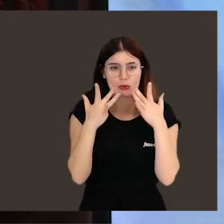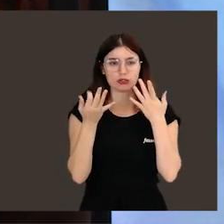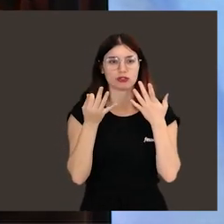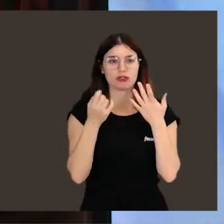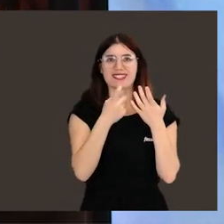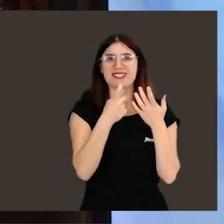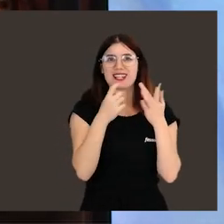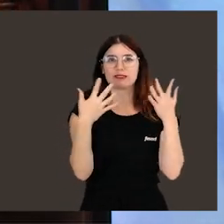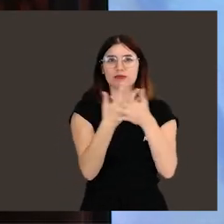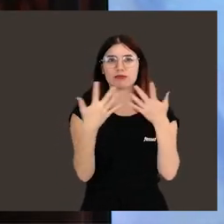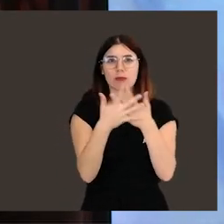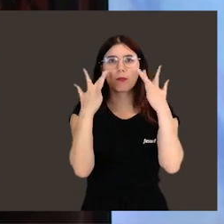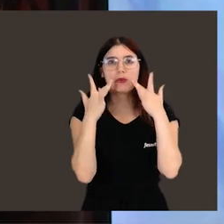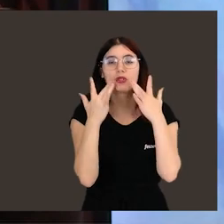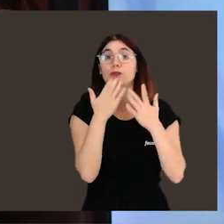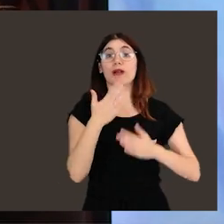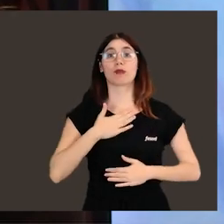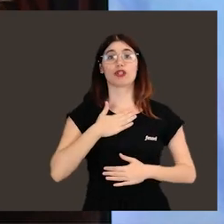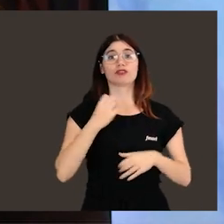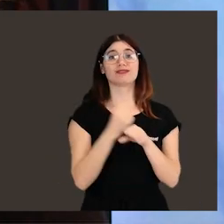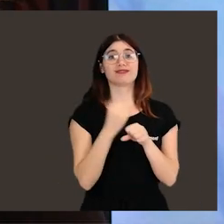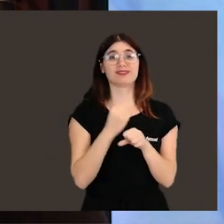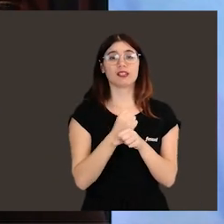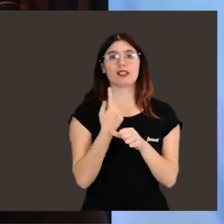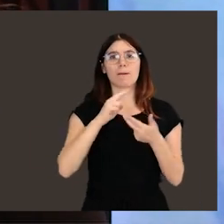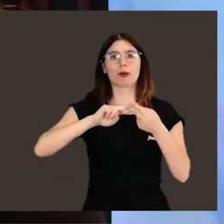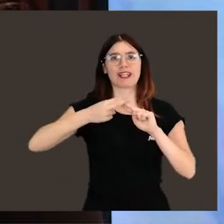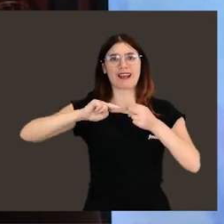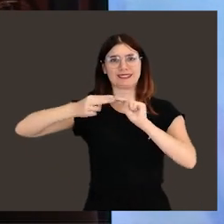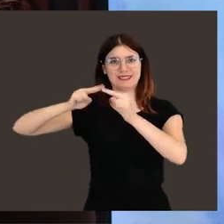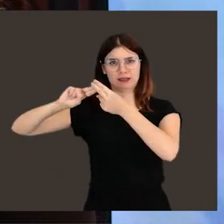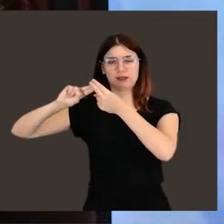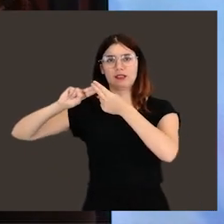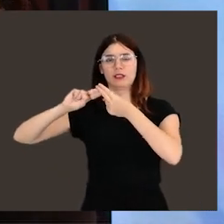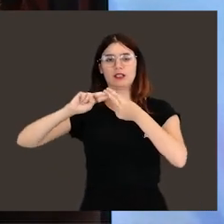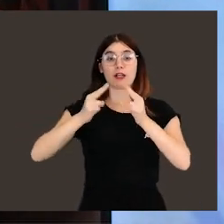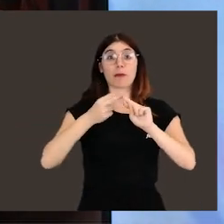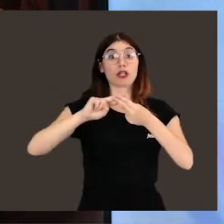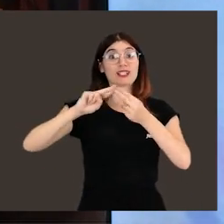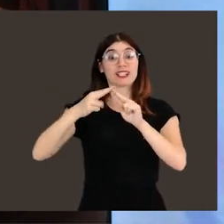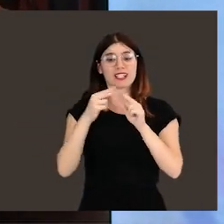puras, en cristales puros de gran calidad. Por ejemplo, yo trabajo con proteínas,